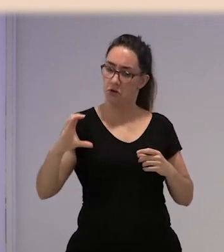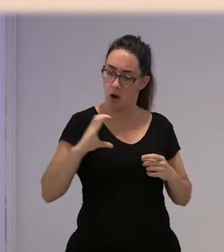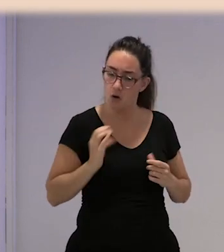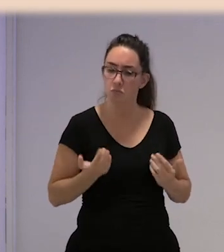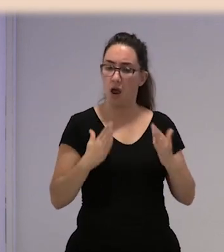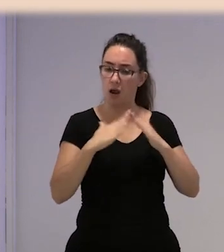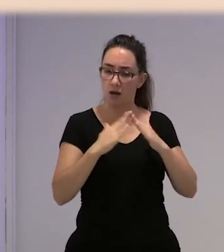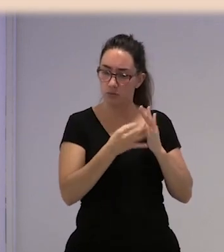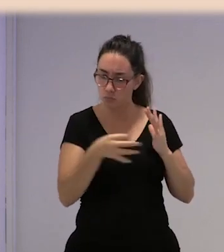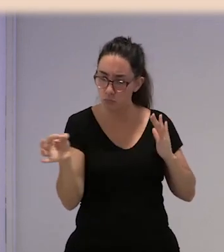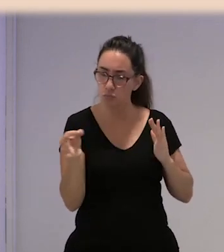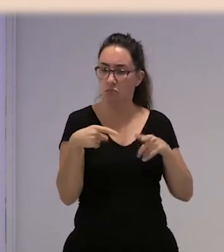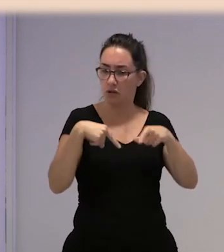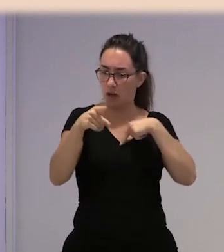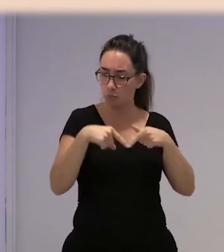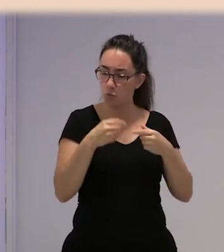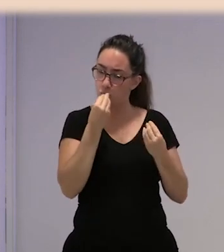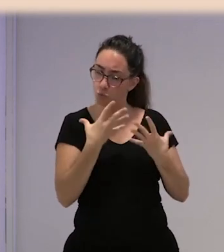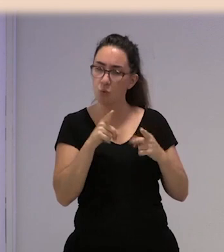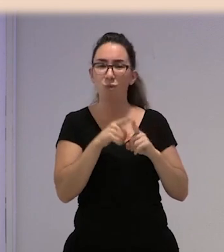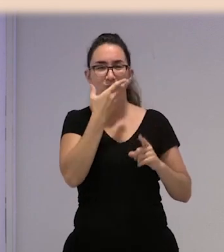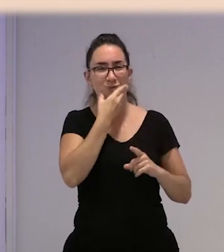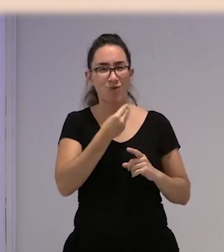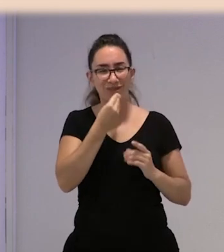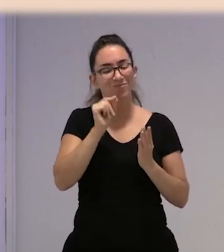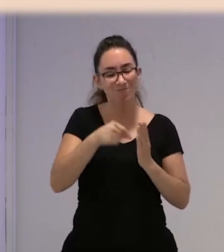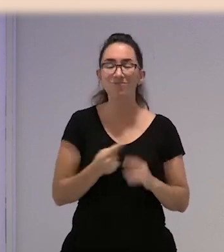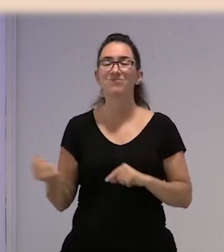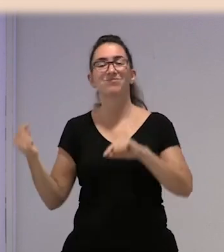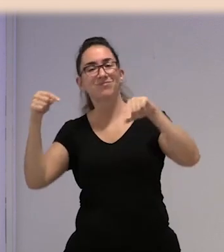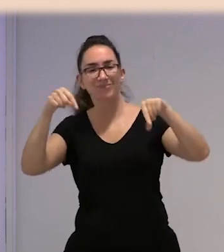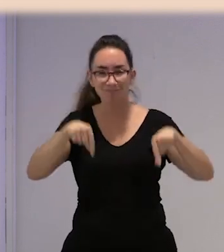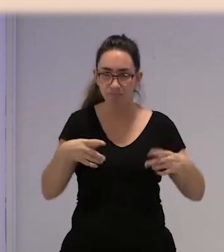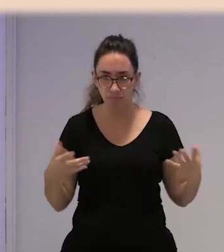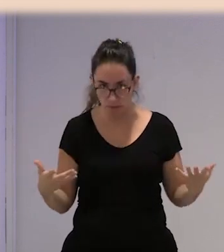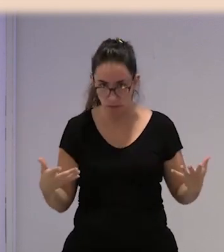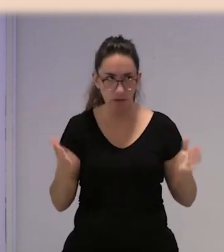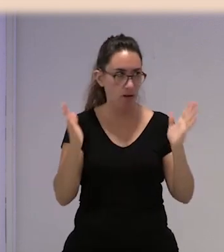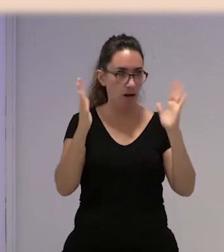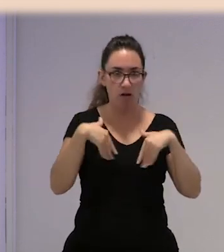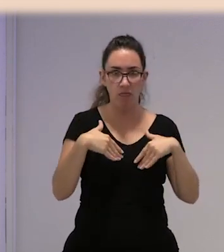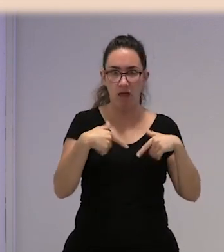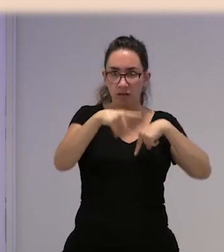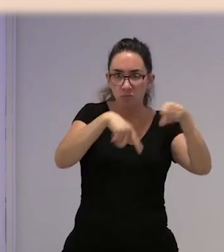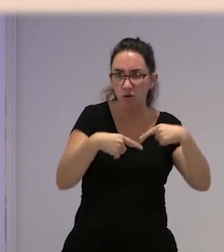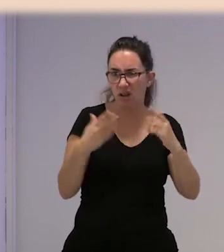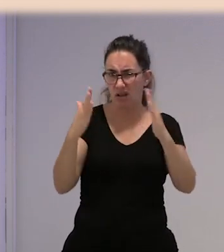el transporte, todo muy bonito, una vez que llegan aquí, pues, no tienen transporte, el alojamiento no está en condiciones,